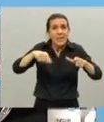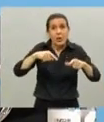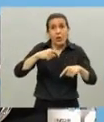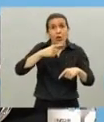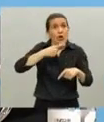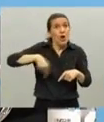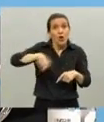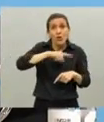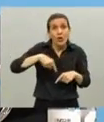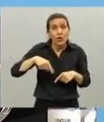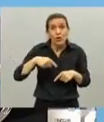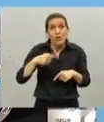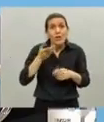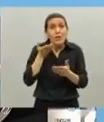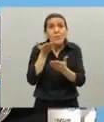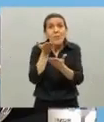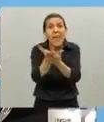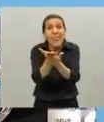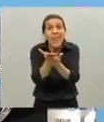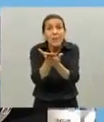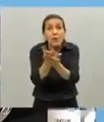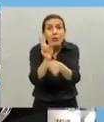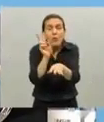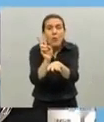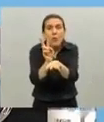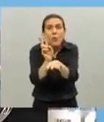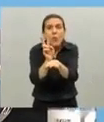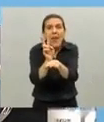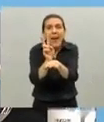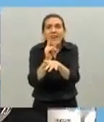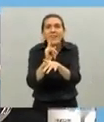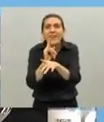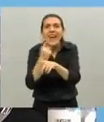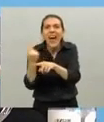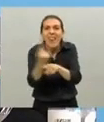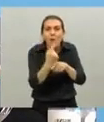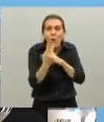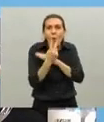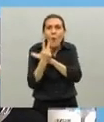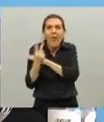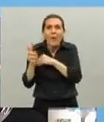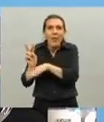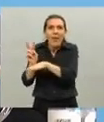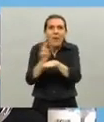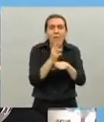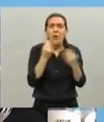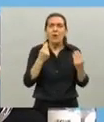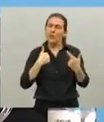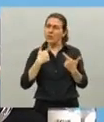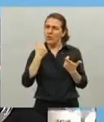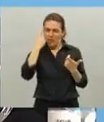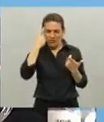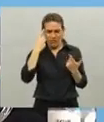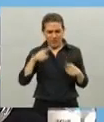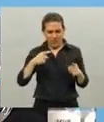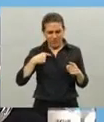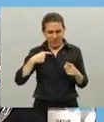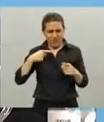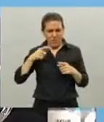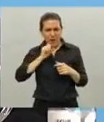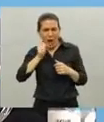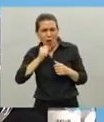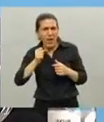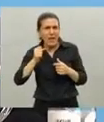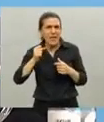estamos haciendo es pidiendo que se cuiden porque a mí me llama mucho la atención esta idea que transmiten muchos medios y muchos